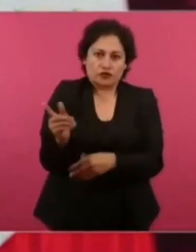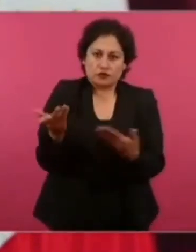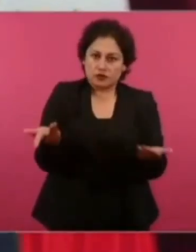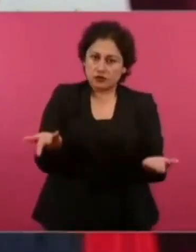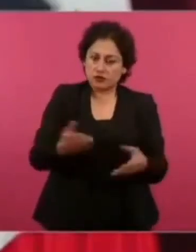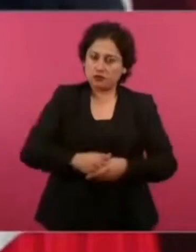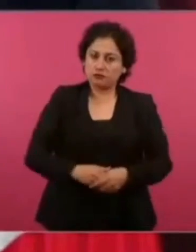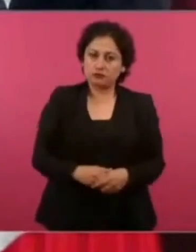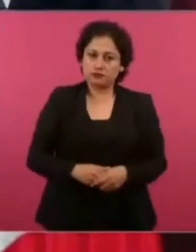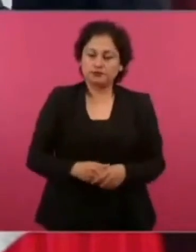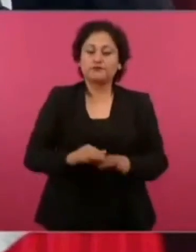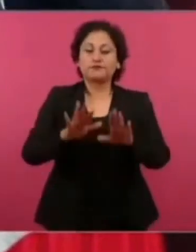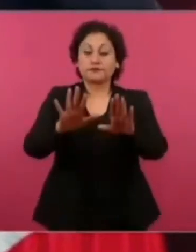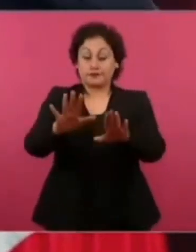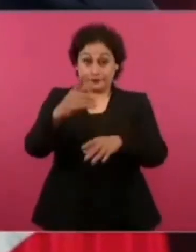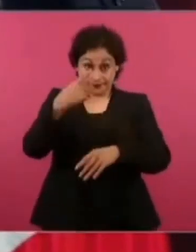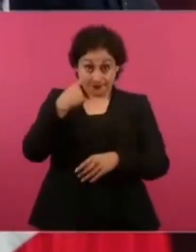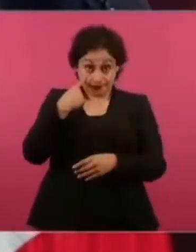Entonces, hay dos